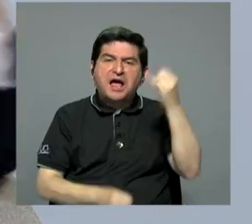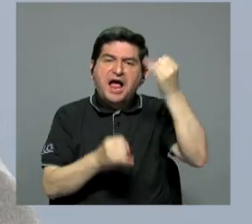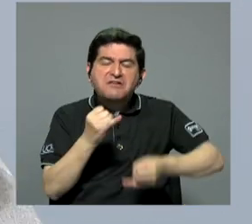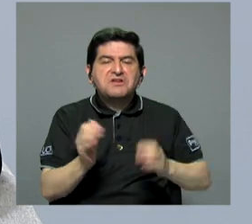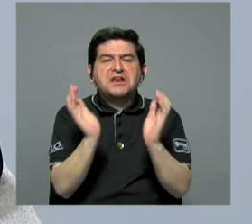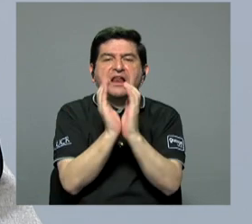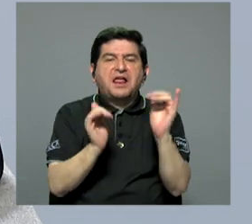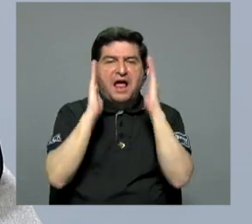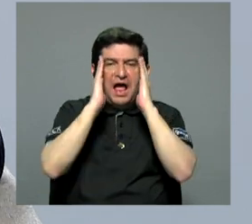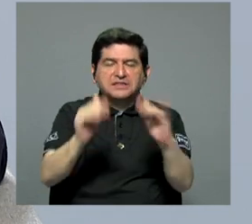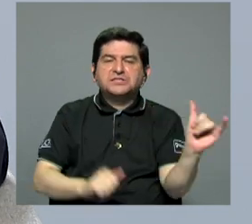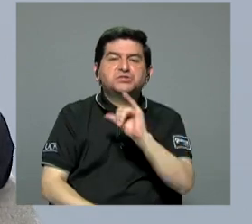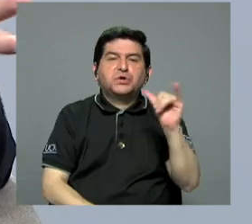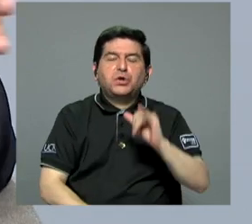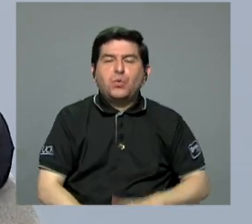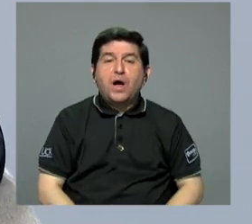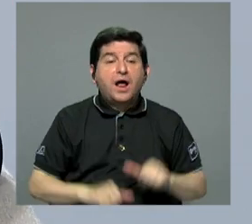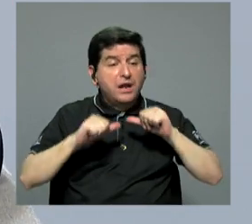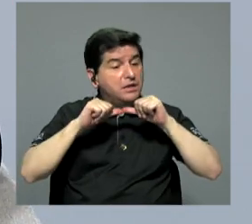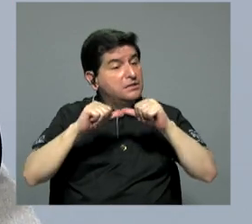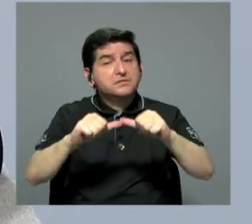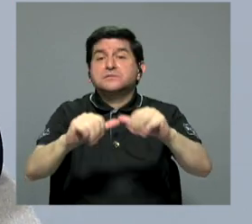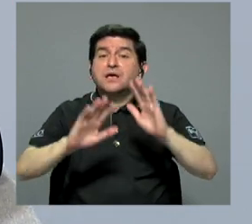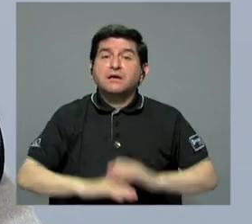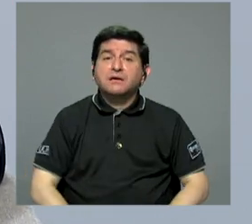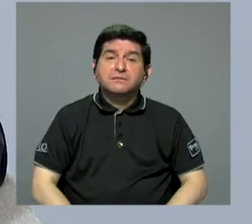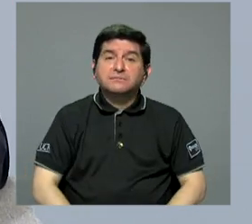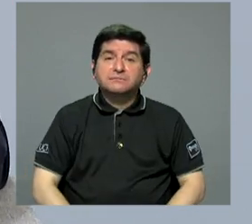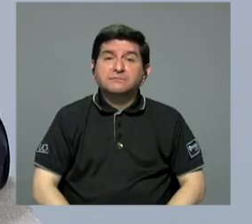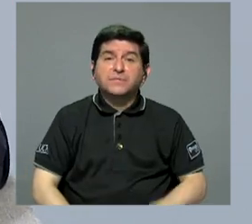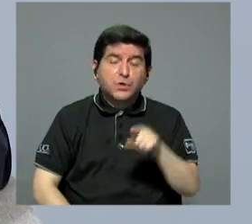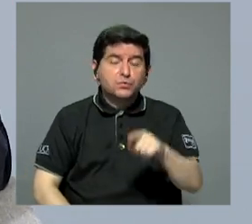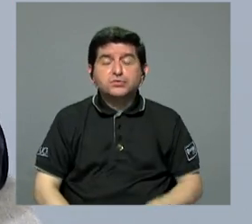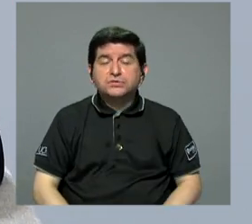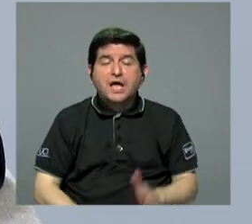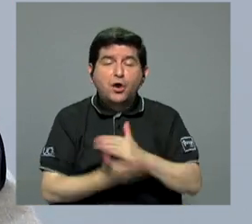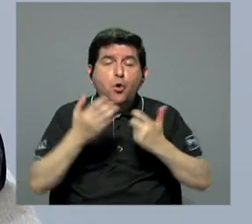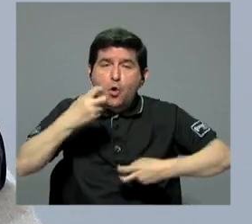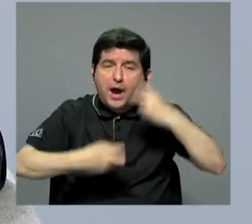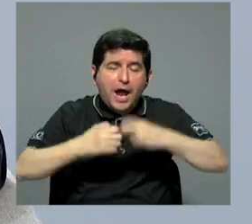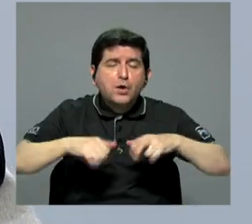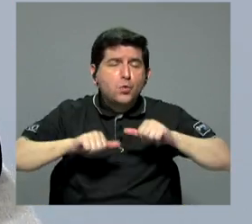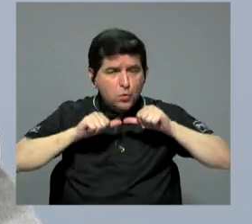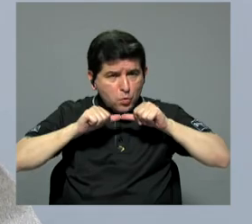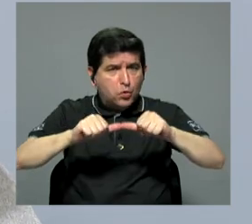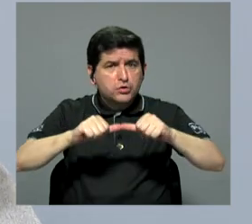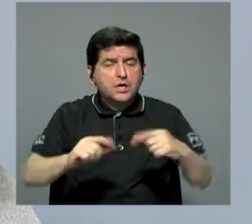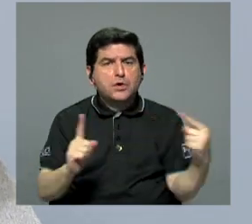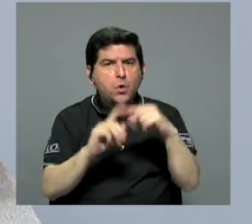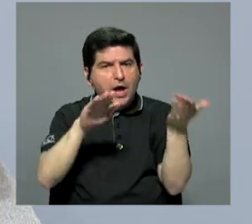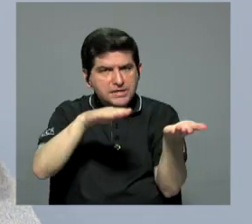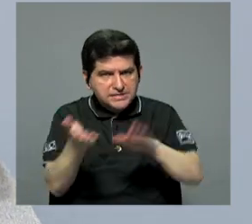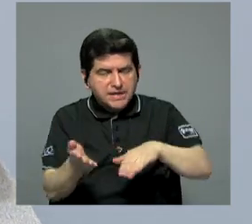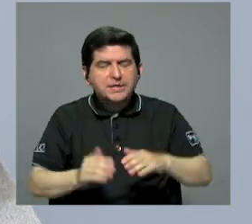y lo atienden igualmente. Y sigue para ahí, y se quedó invalido con algún problema permanente hasta que se muera, lo atiende la caja de todas